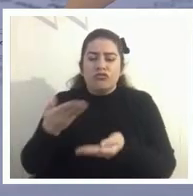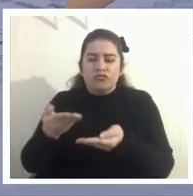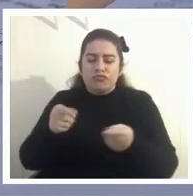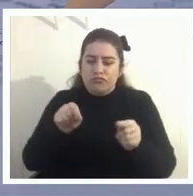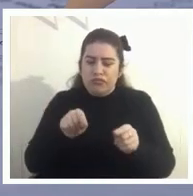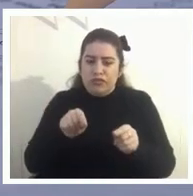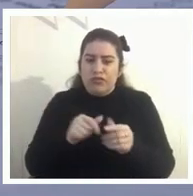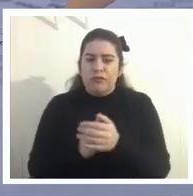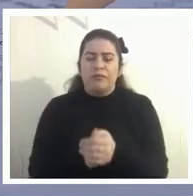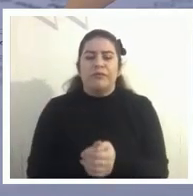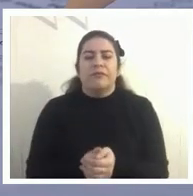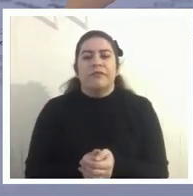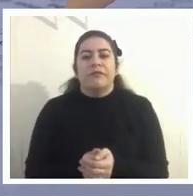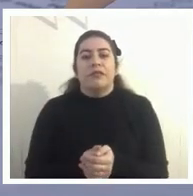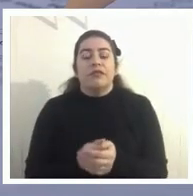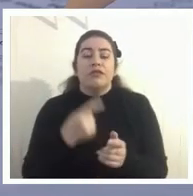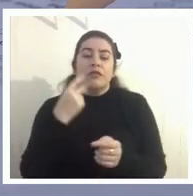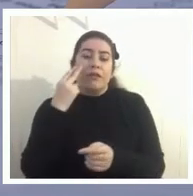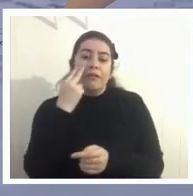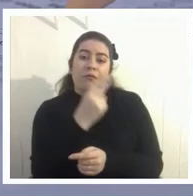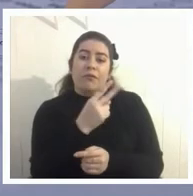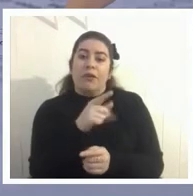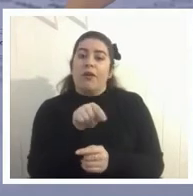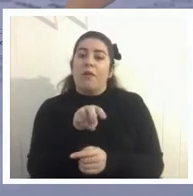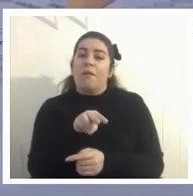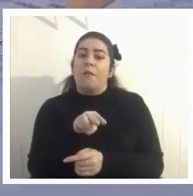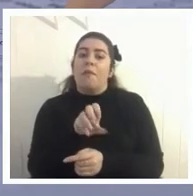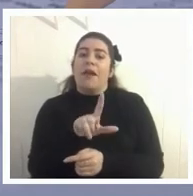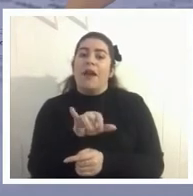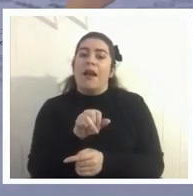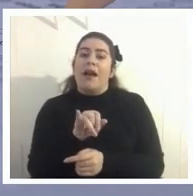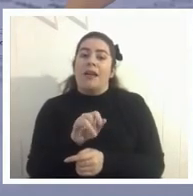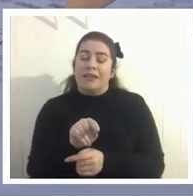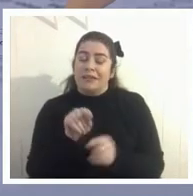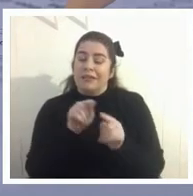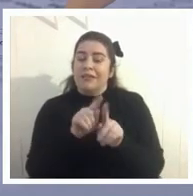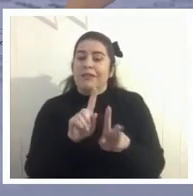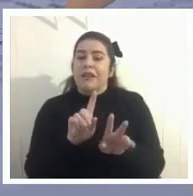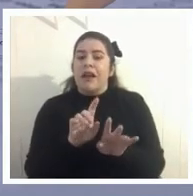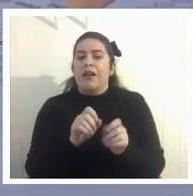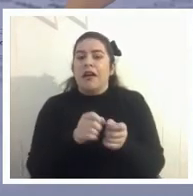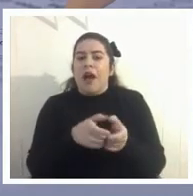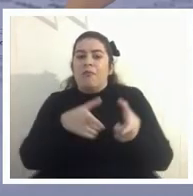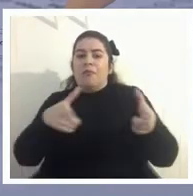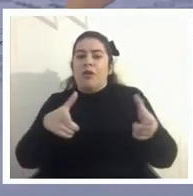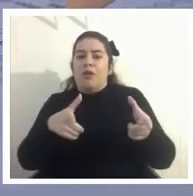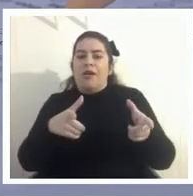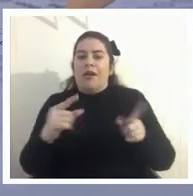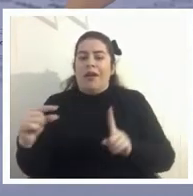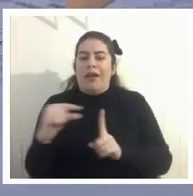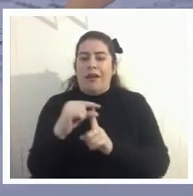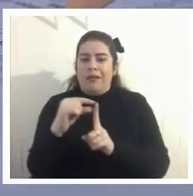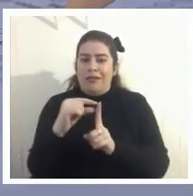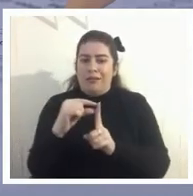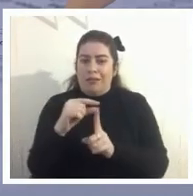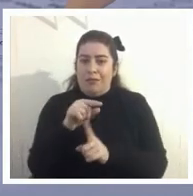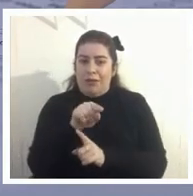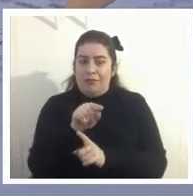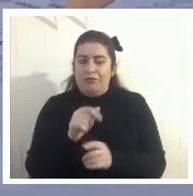así que como ya hemos visto Melanie ha expandido cierto el término así que